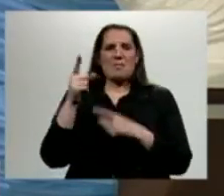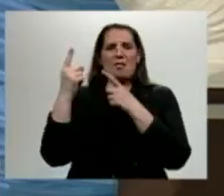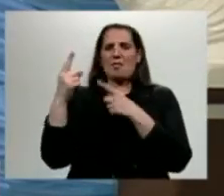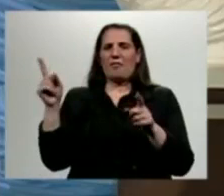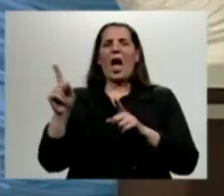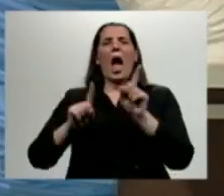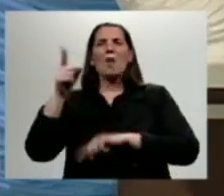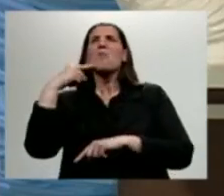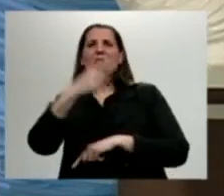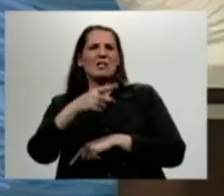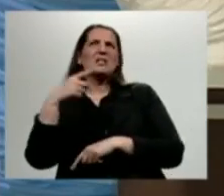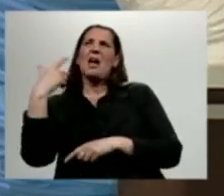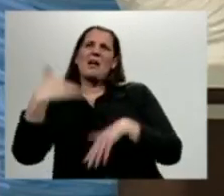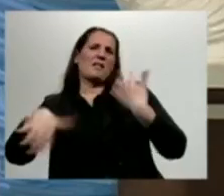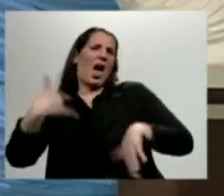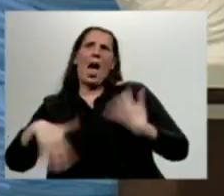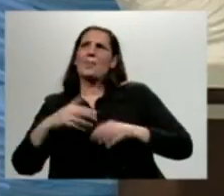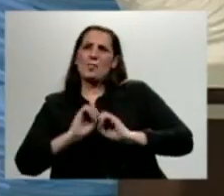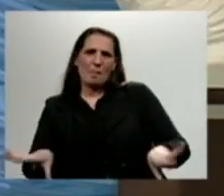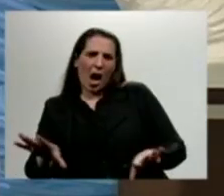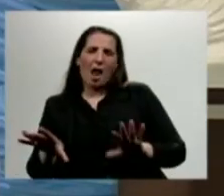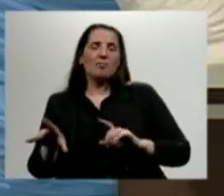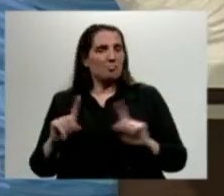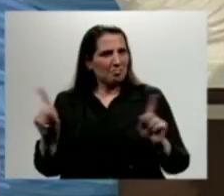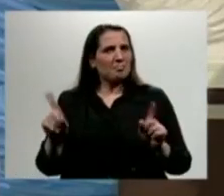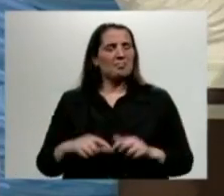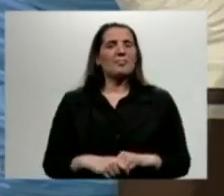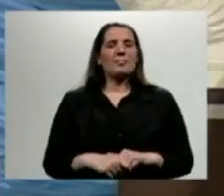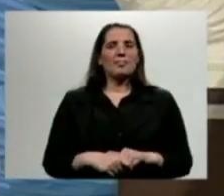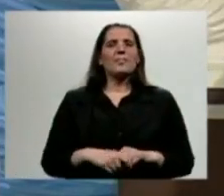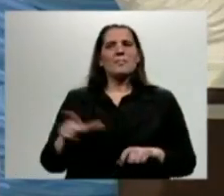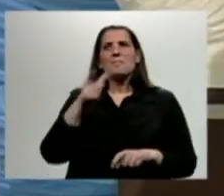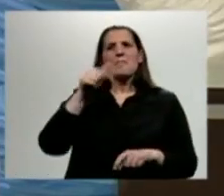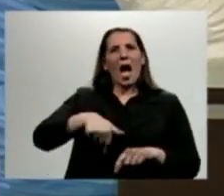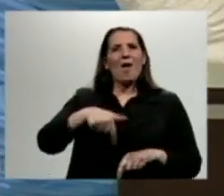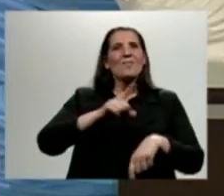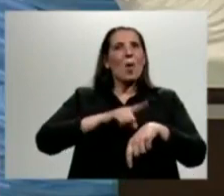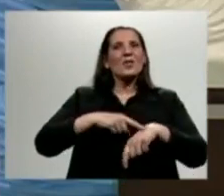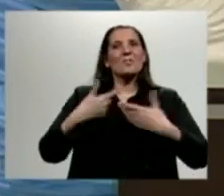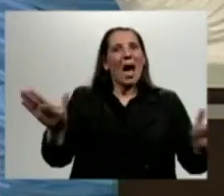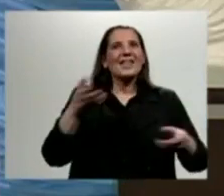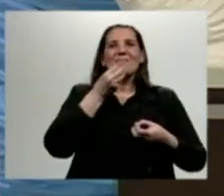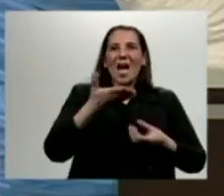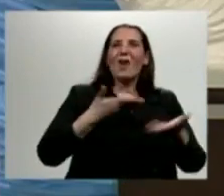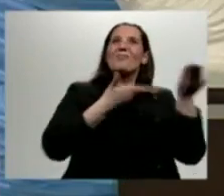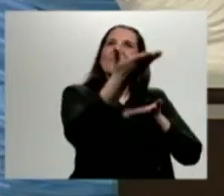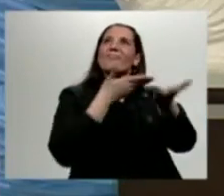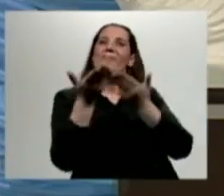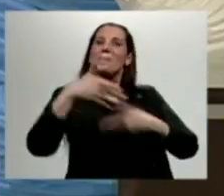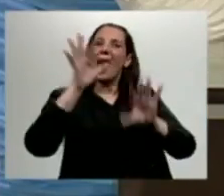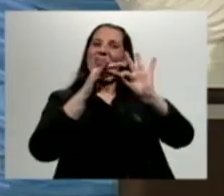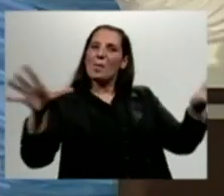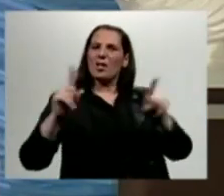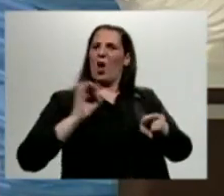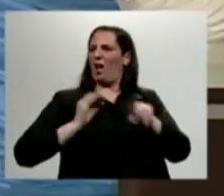el mundo de un tratamiento más aperturista, más participativo y más democrático que